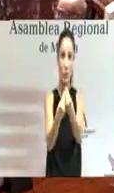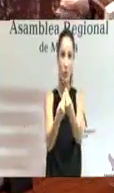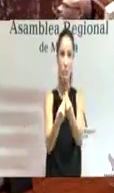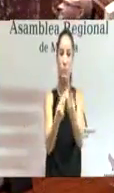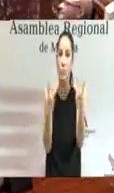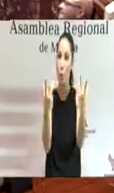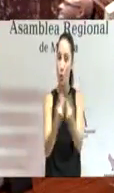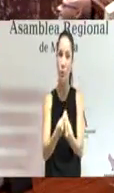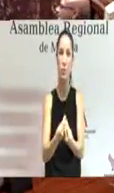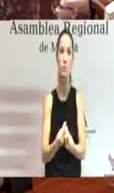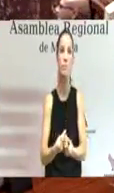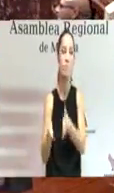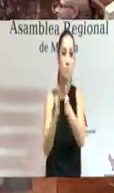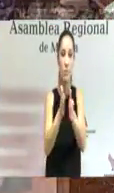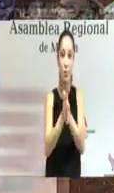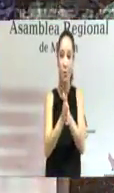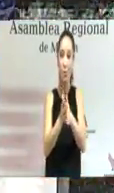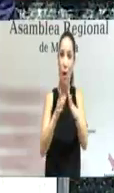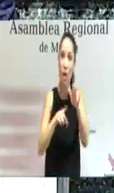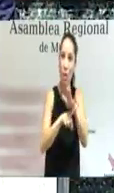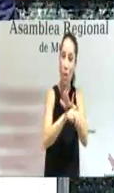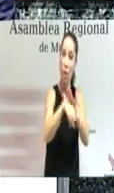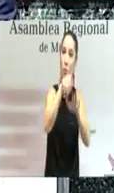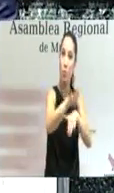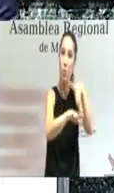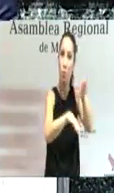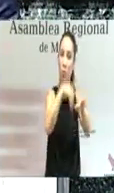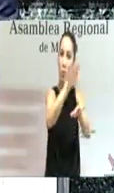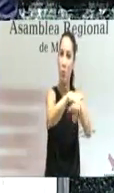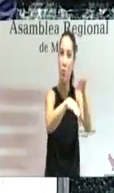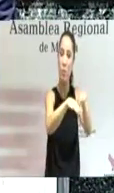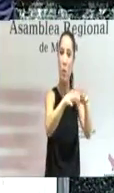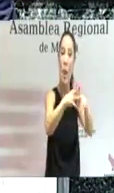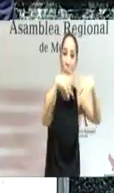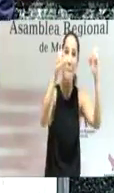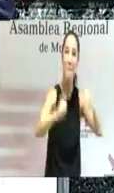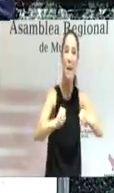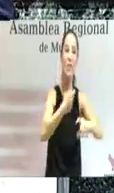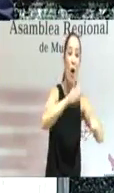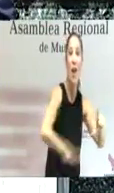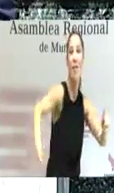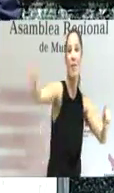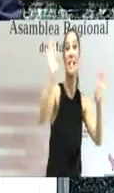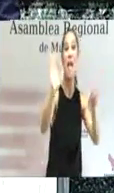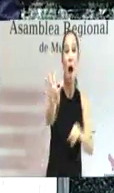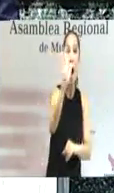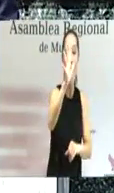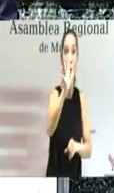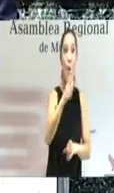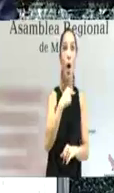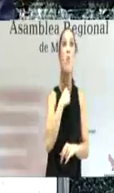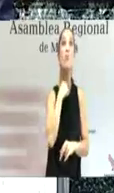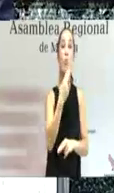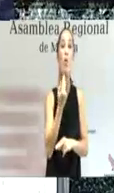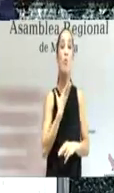Juntos avanzaremos hasta ese gran pacto nacional del agua en el que la voz de la región de Murcia